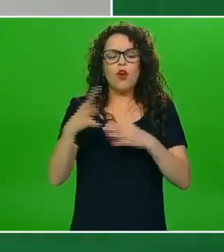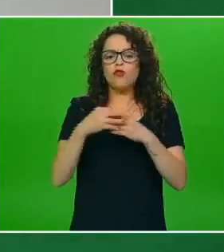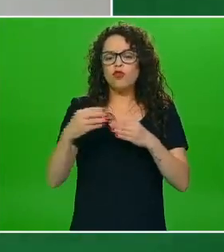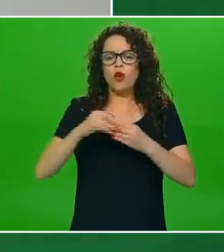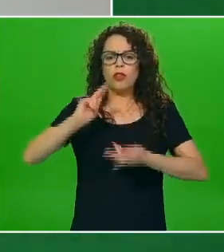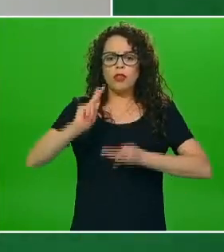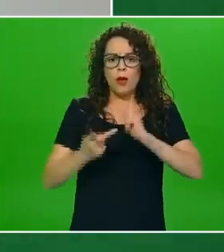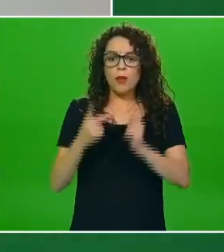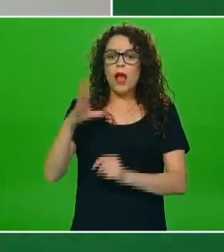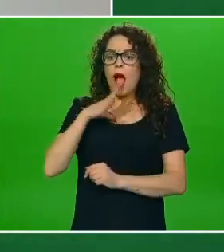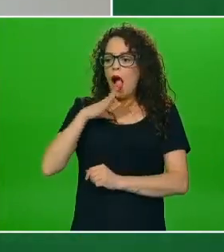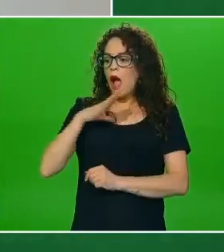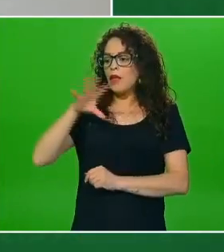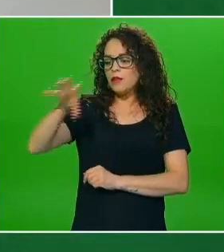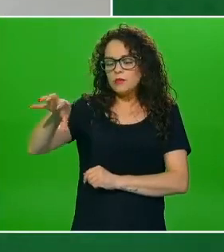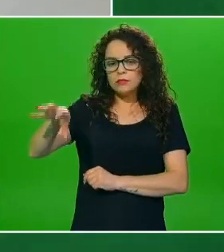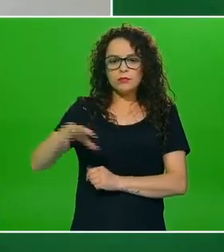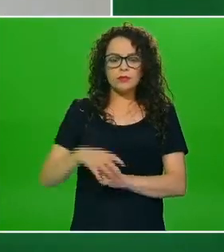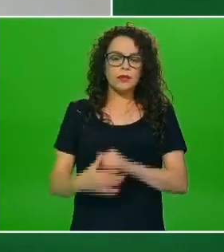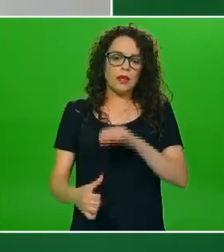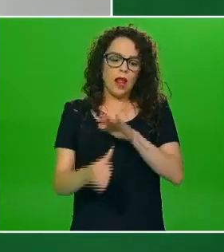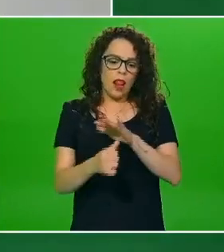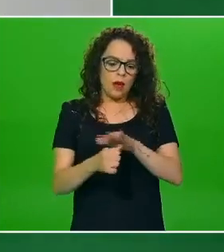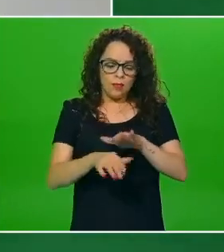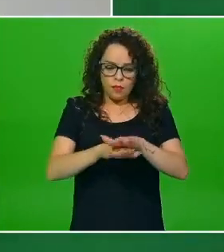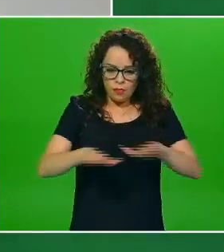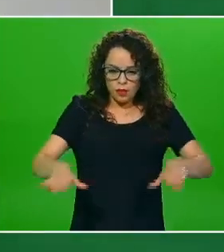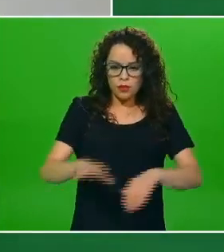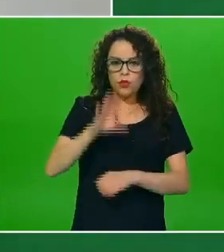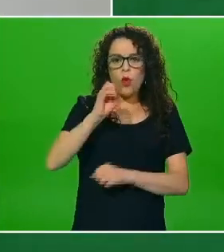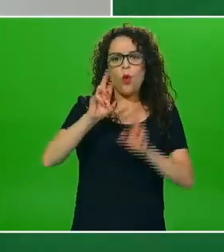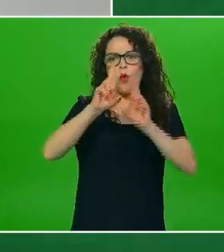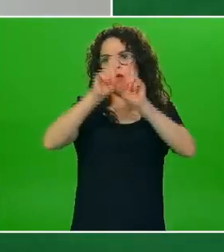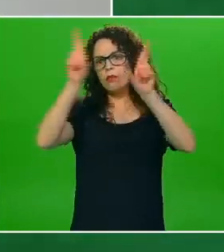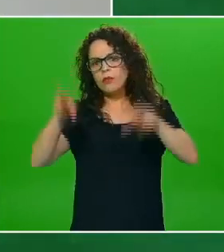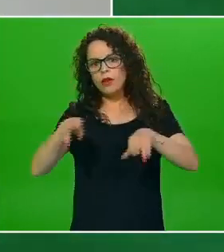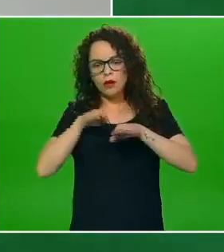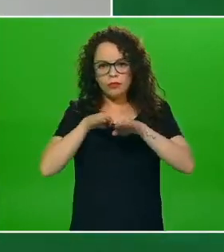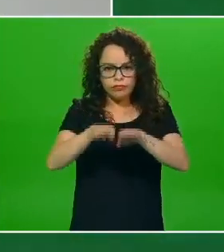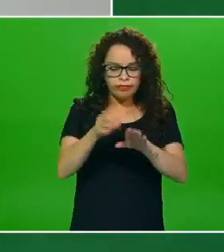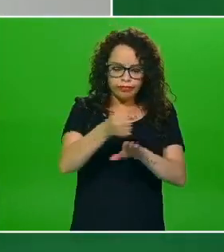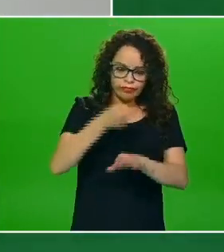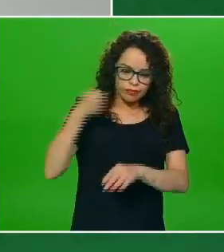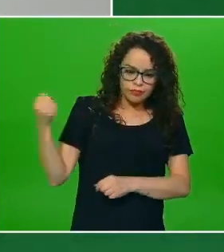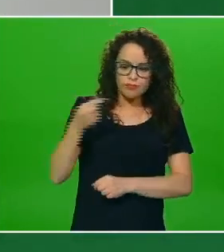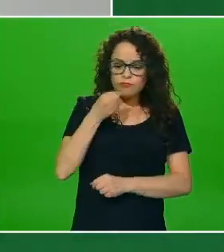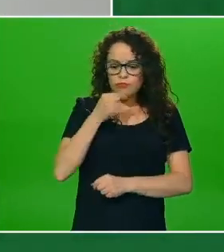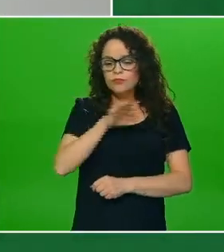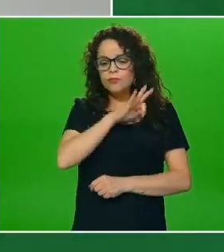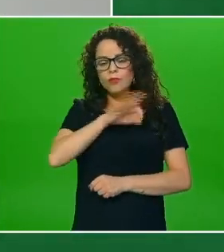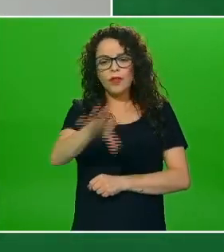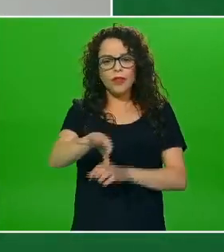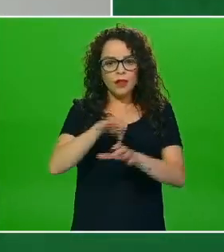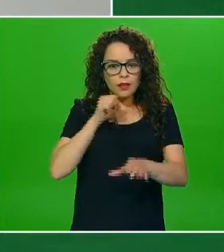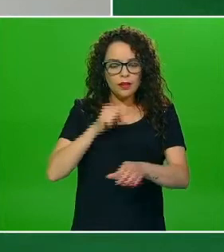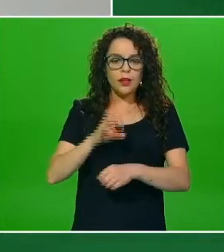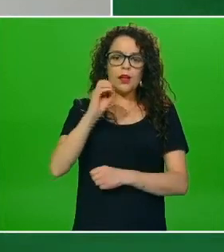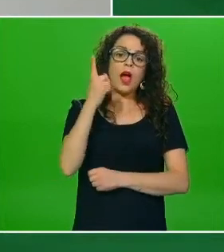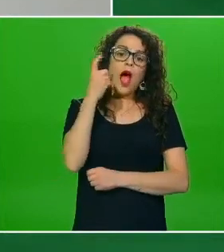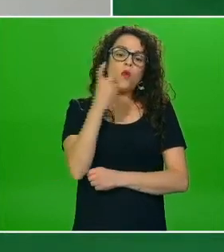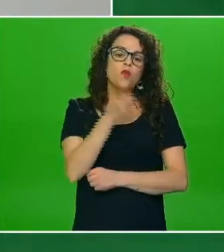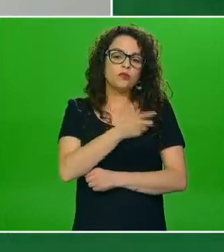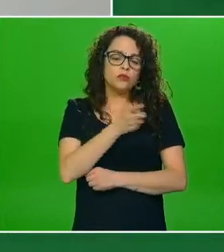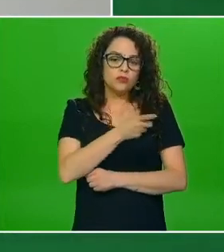disponible ya sea en la mesa o en el refrigerador al alcance de niños y niñas agua agua